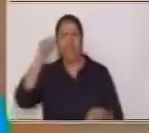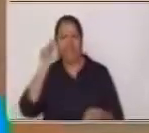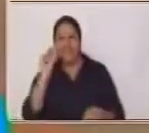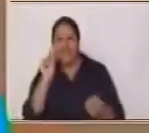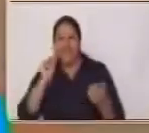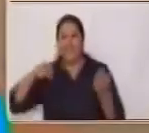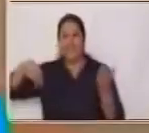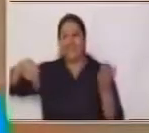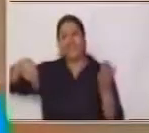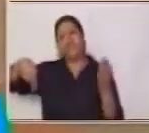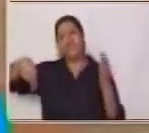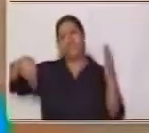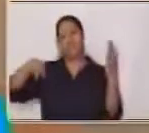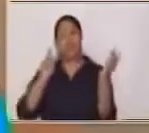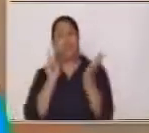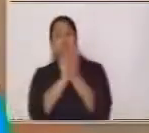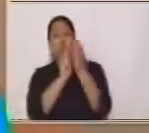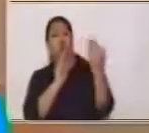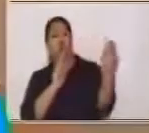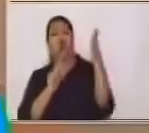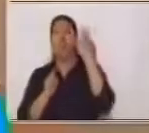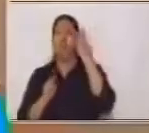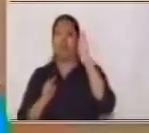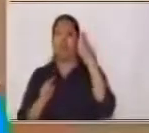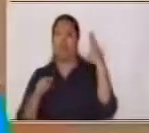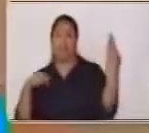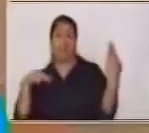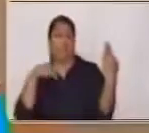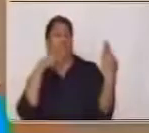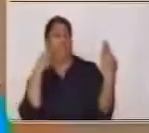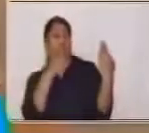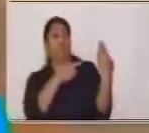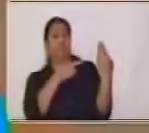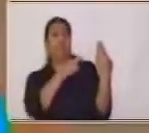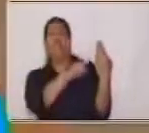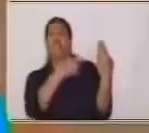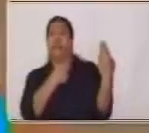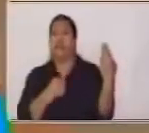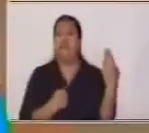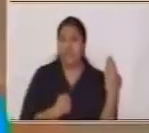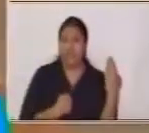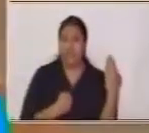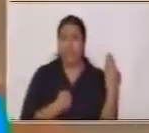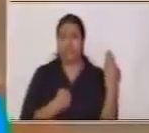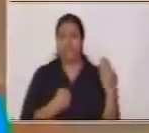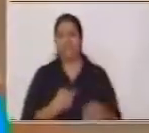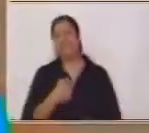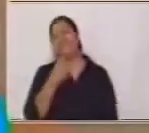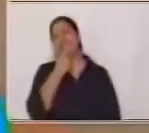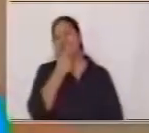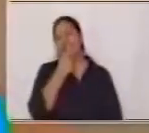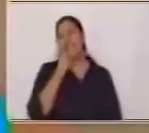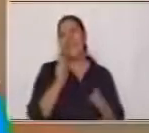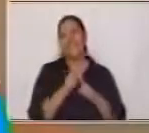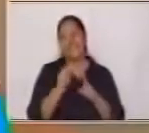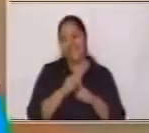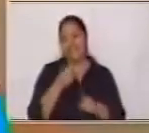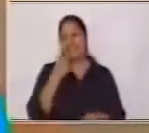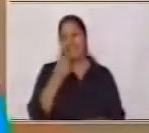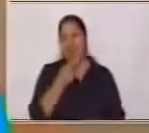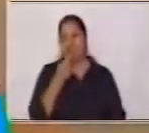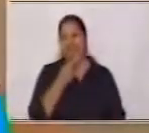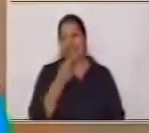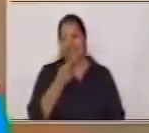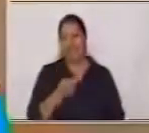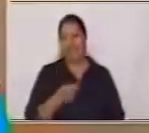Y se encontró Un espejo Y se vio en el espejo Y dijo ¿Cereza yo? ¿Verdad que sí va a risa?